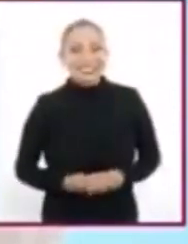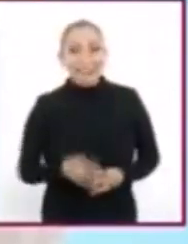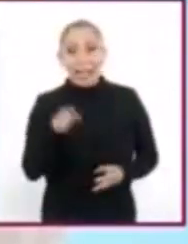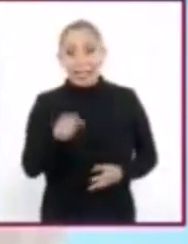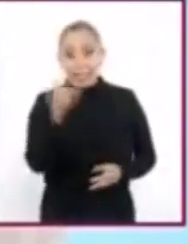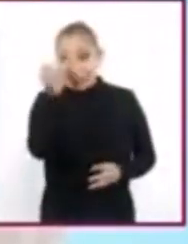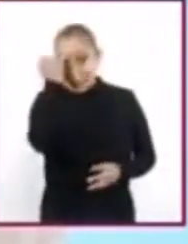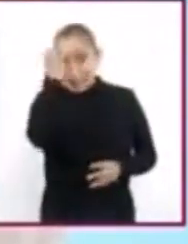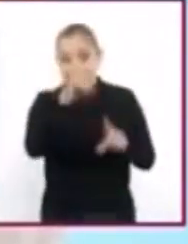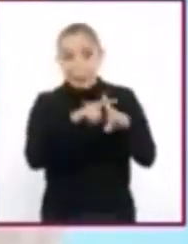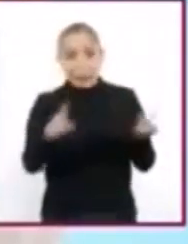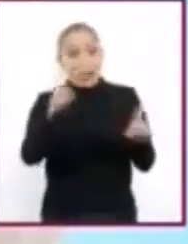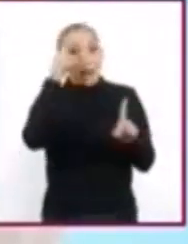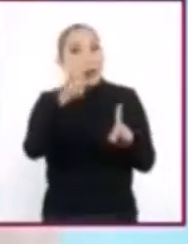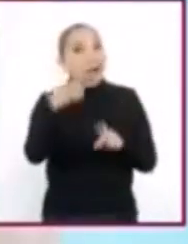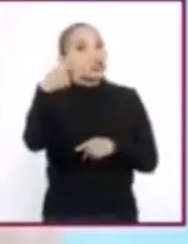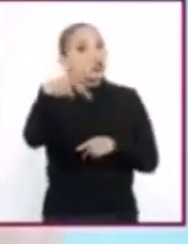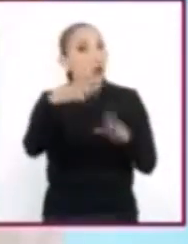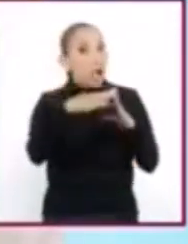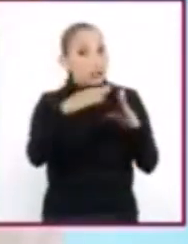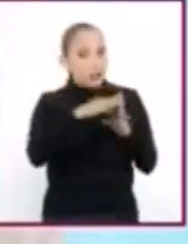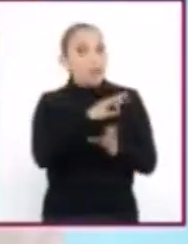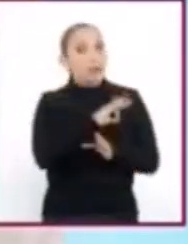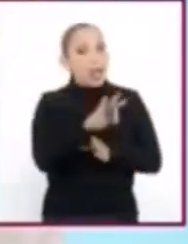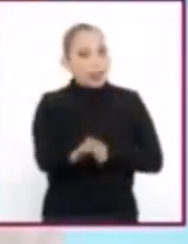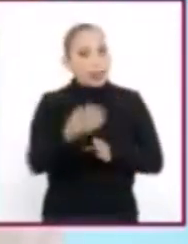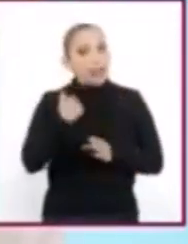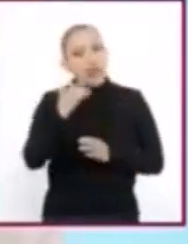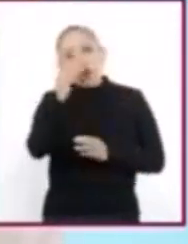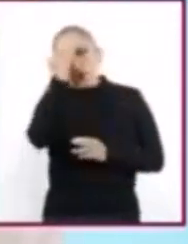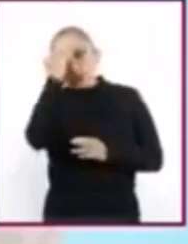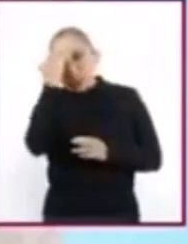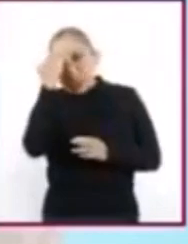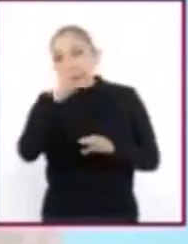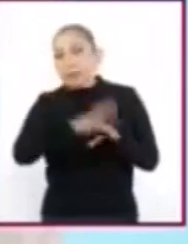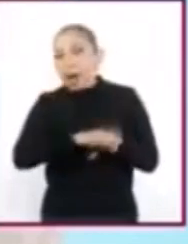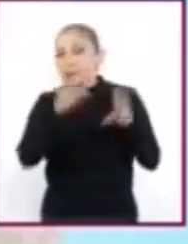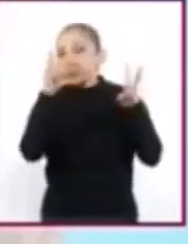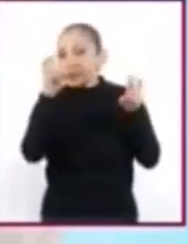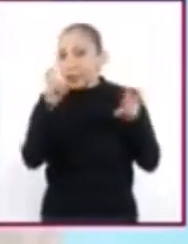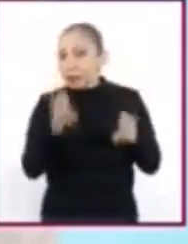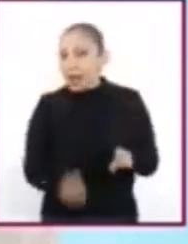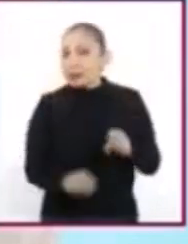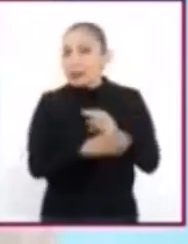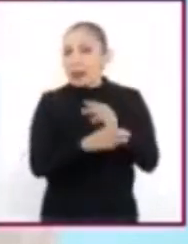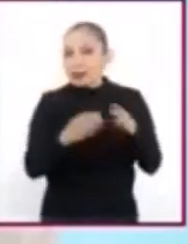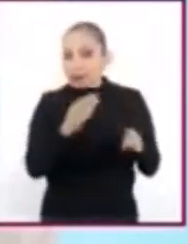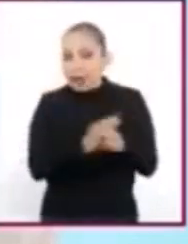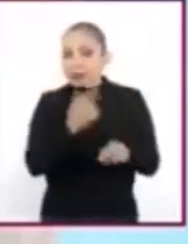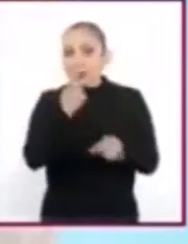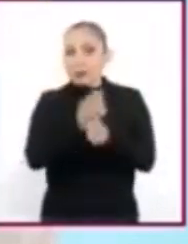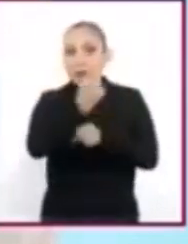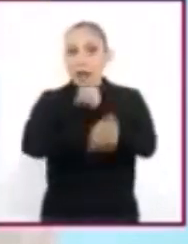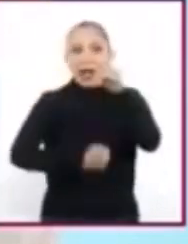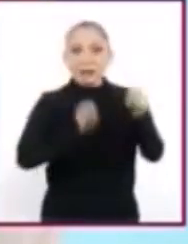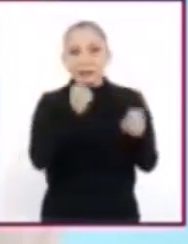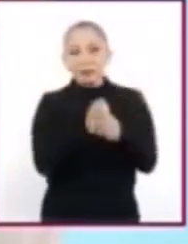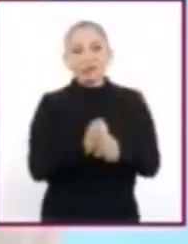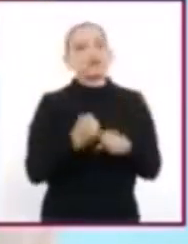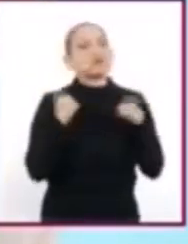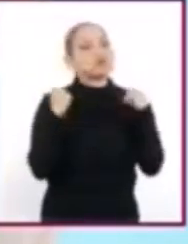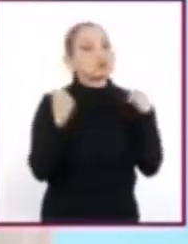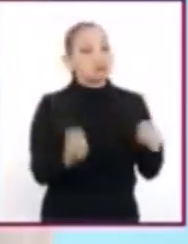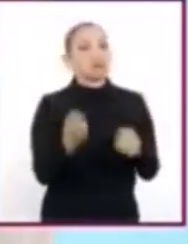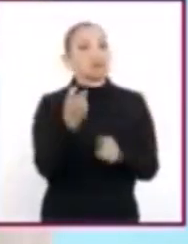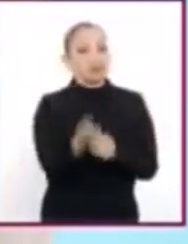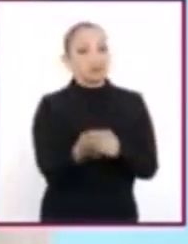propuesta diferente para que desde su caso ustedes puedan acercarse a los contenidos de las asignaturas y áreas de primer grado. Estamos seguros